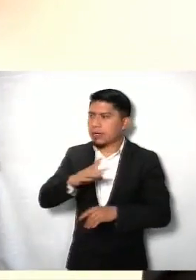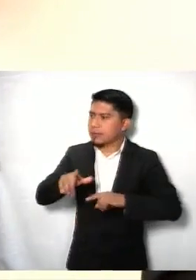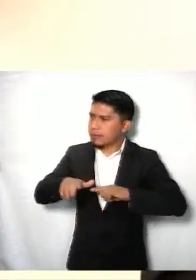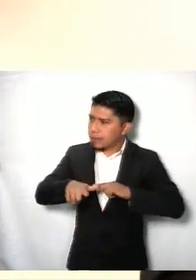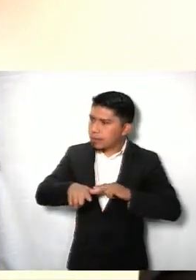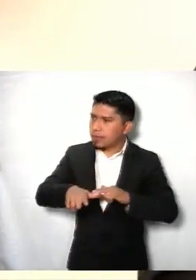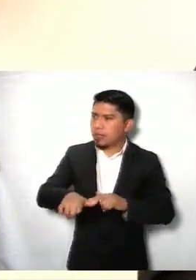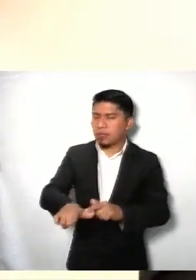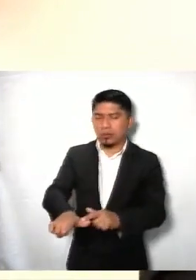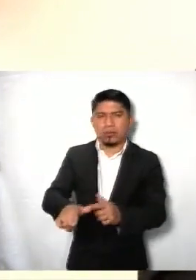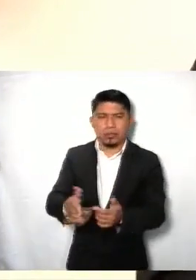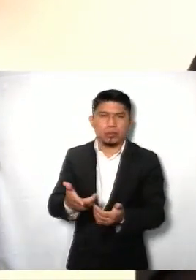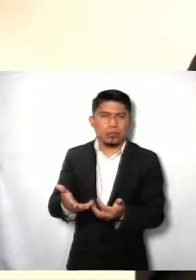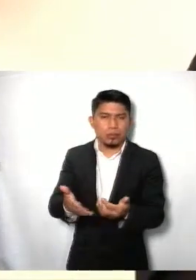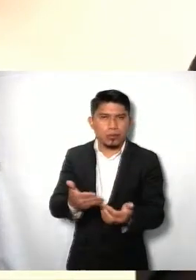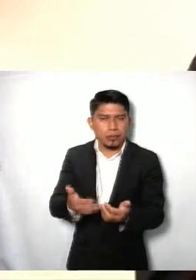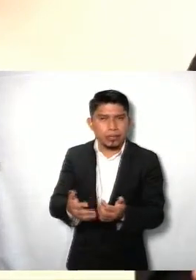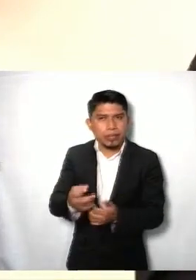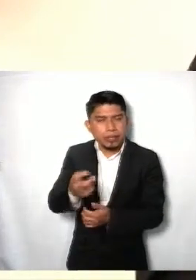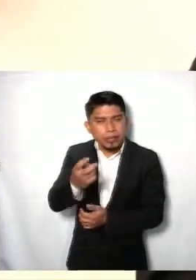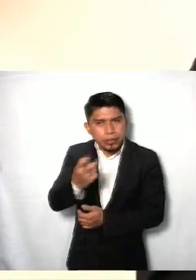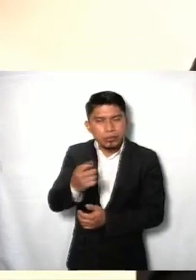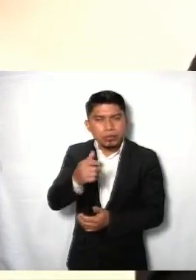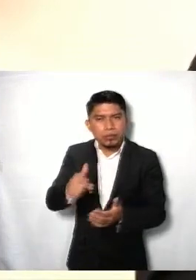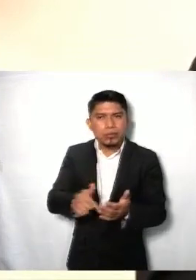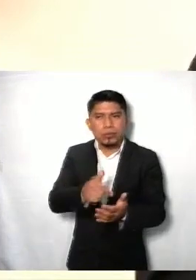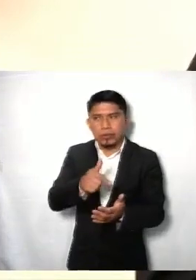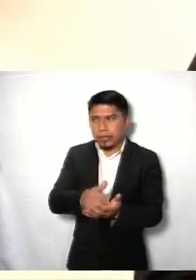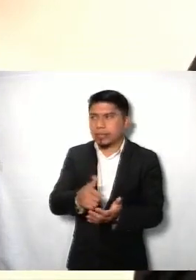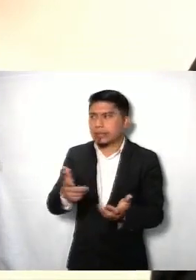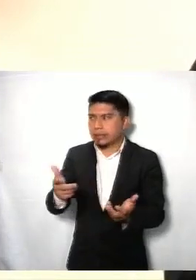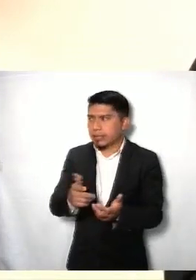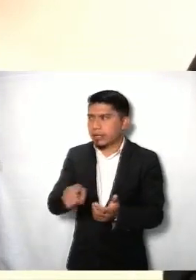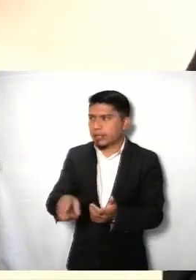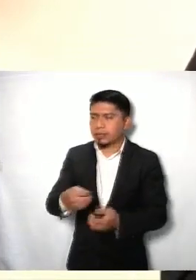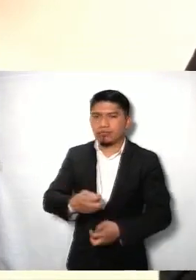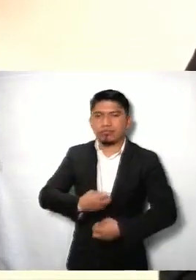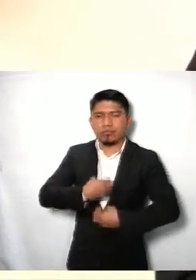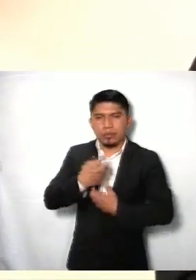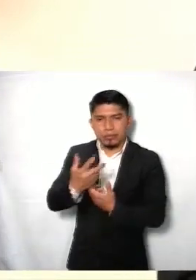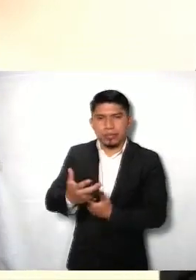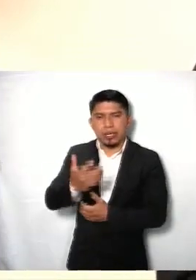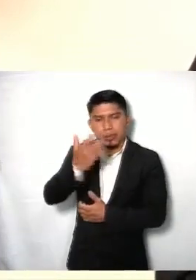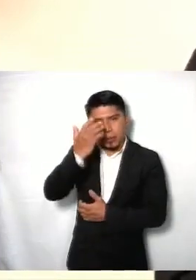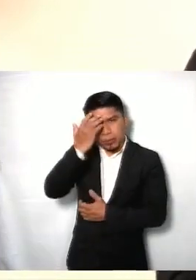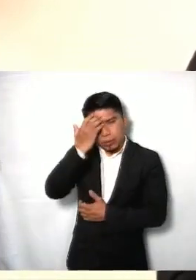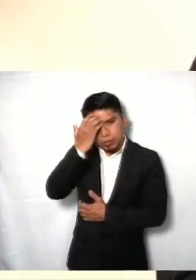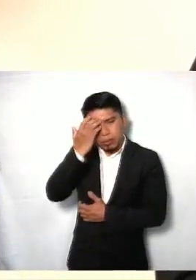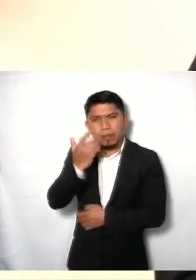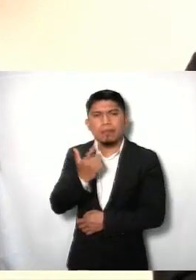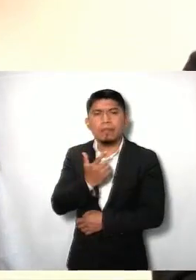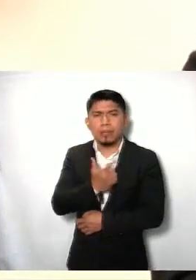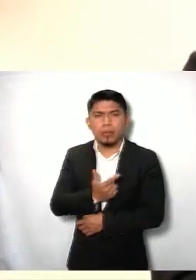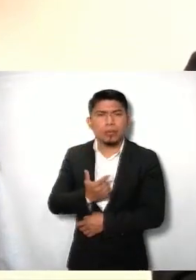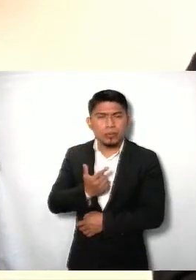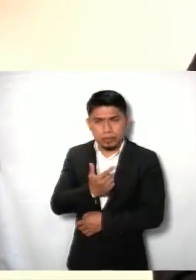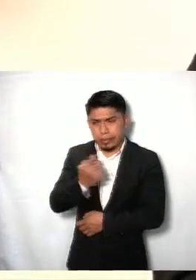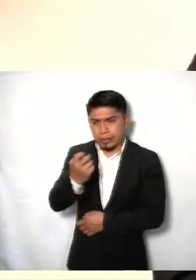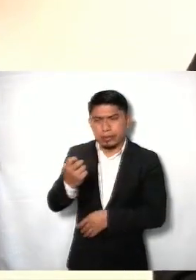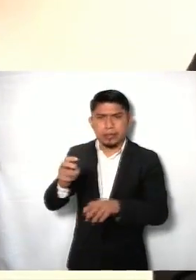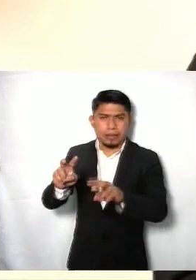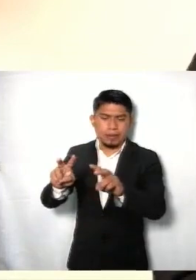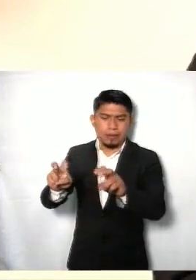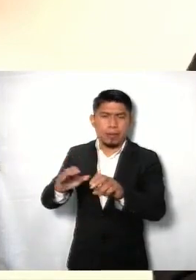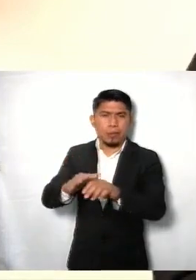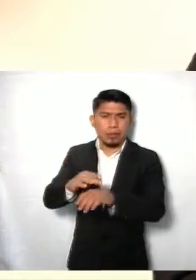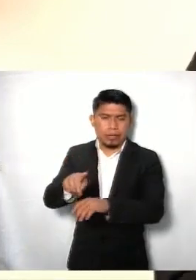mantenido puntero y a la vanguardia y es en estos sitios donde se forma y se transmite el conocimiento. Y me gusta hablar de eso porque el área